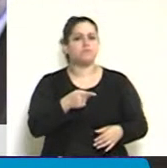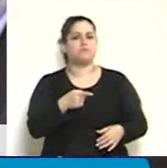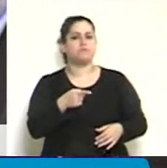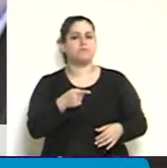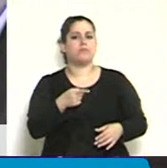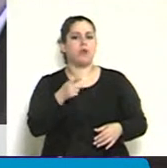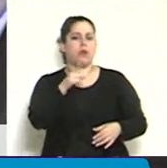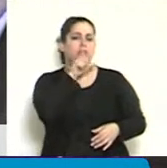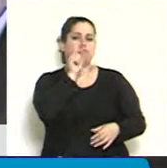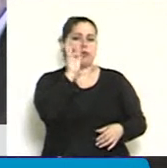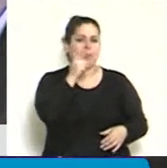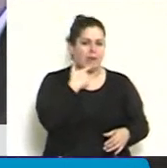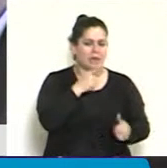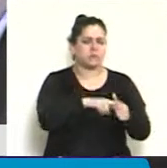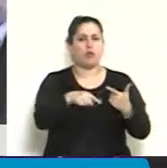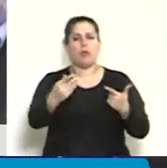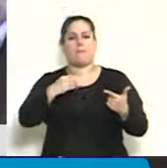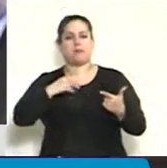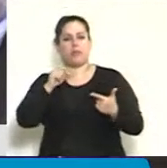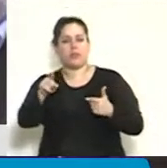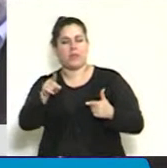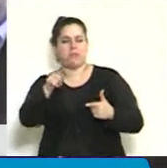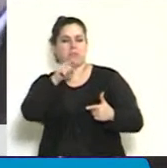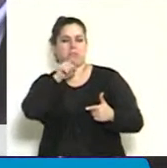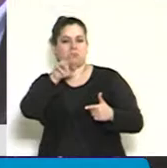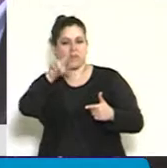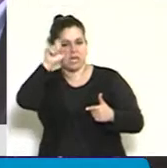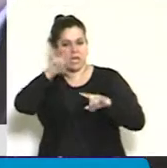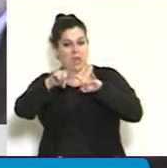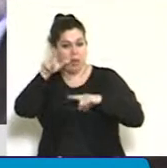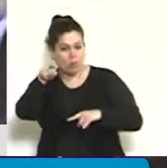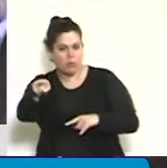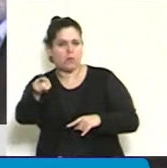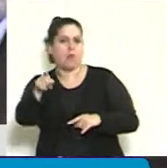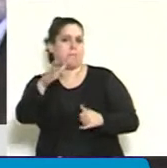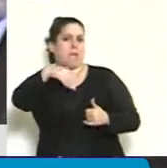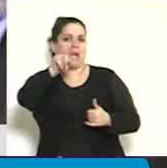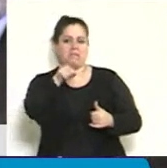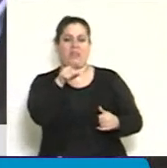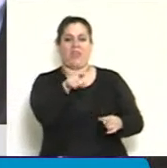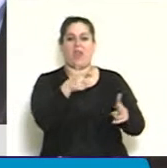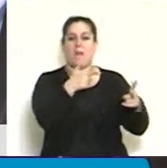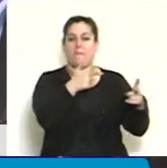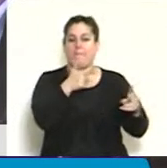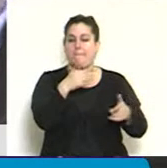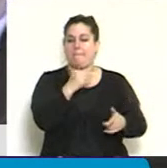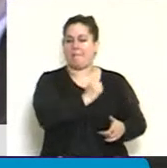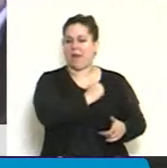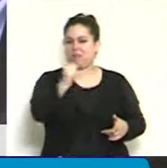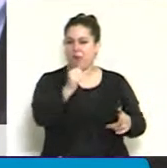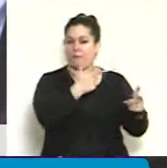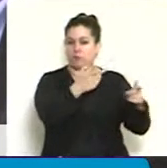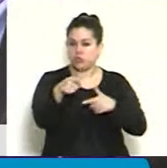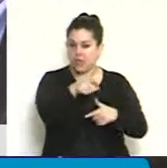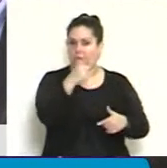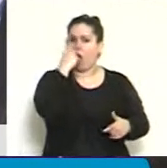Eloy Martínez, La pasión según Trelew, pero fundamentalmente el de la patria fusilada, donde Paco Urondo en